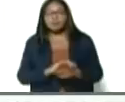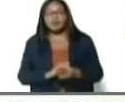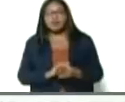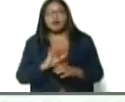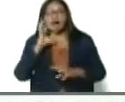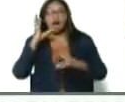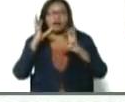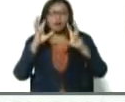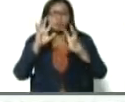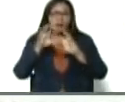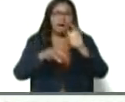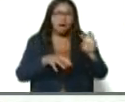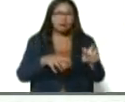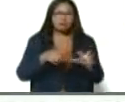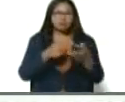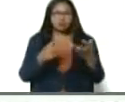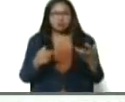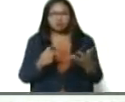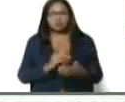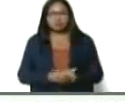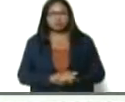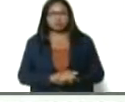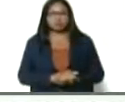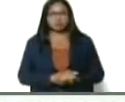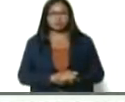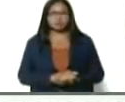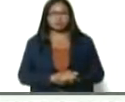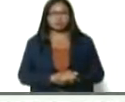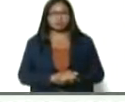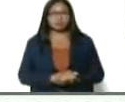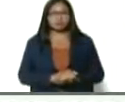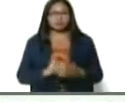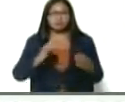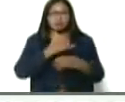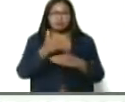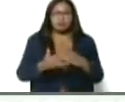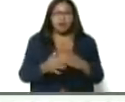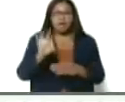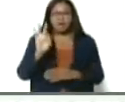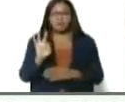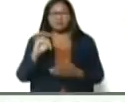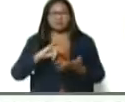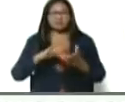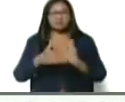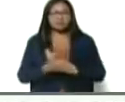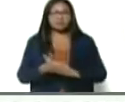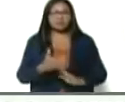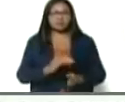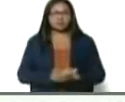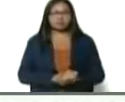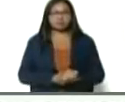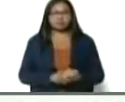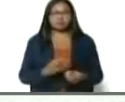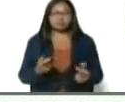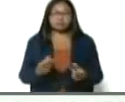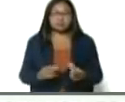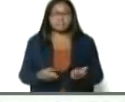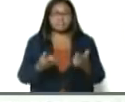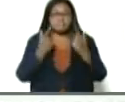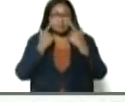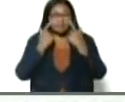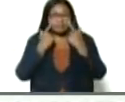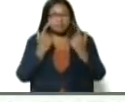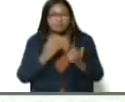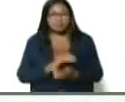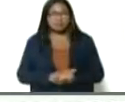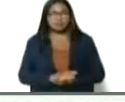etcétera, producción de forraje, el plan F, cómo marcha el plan F, mosca, pues, mosca y